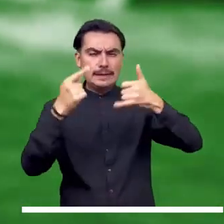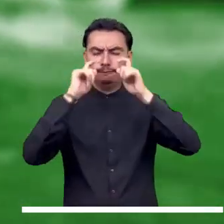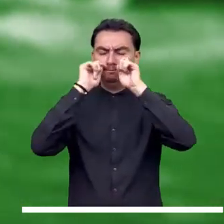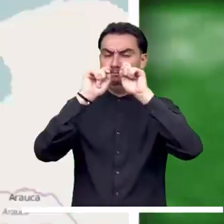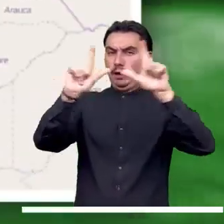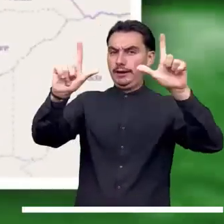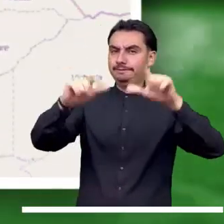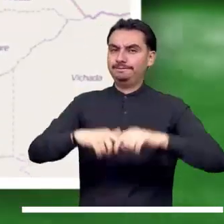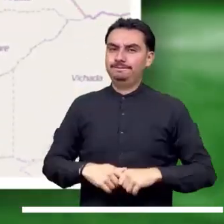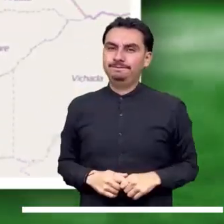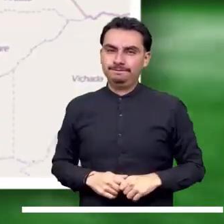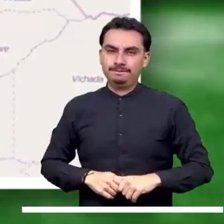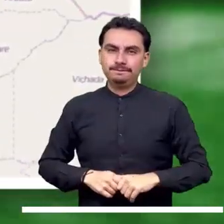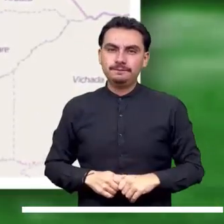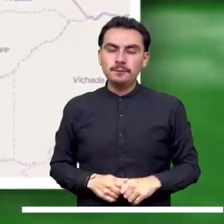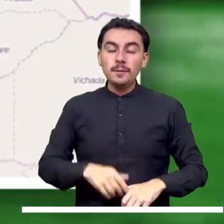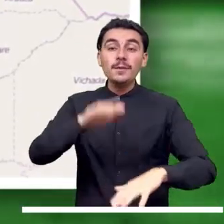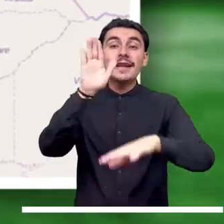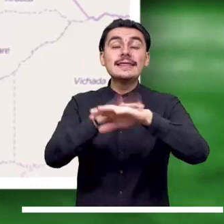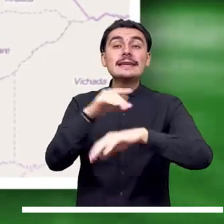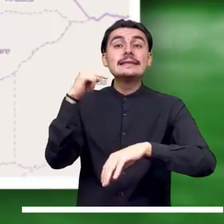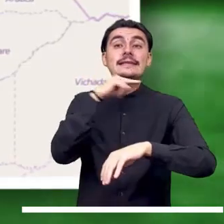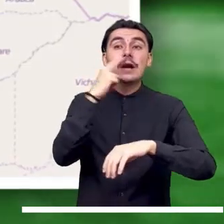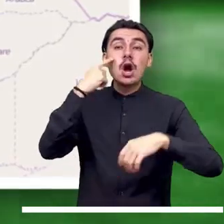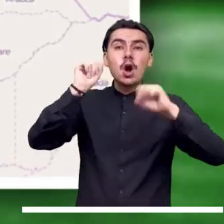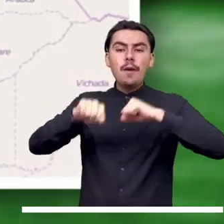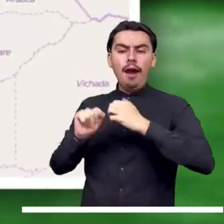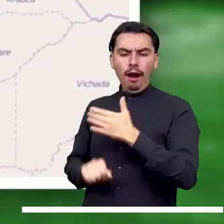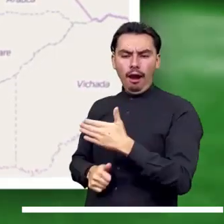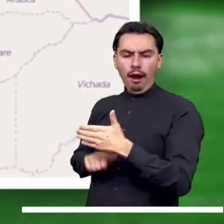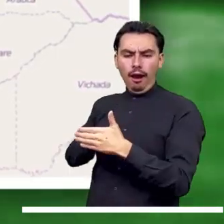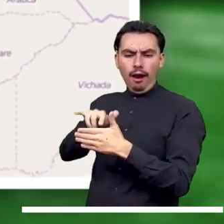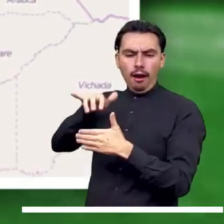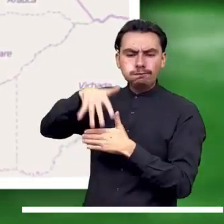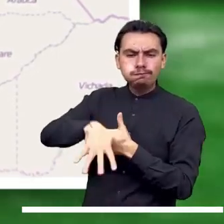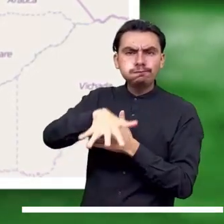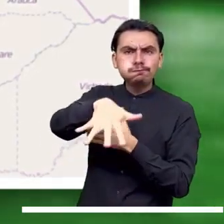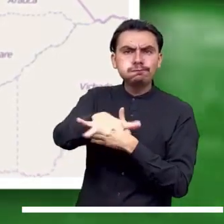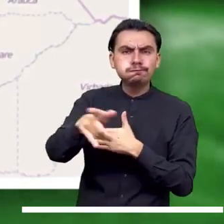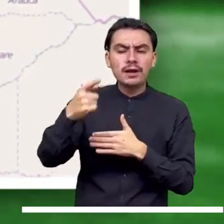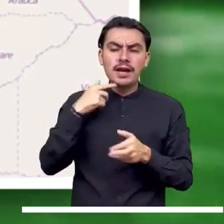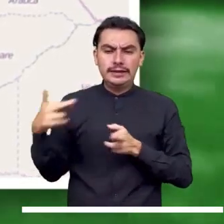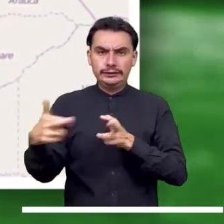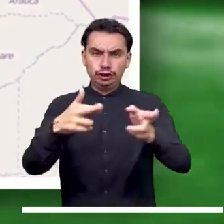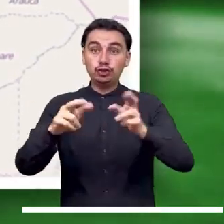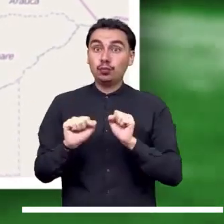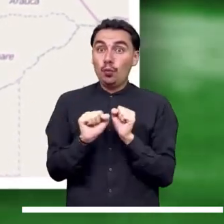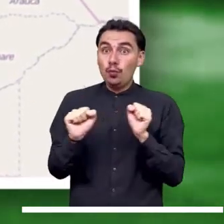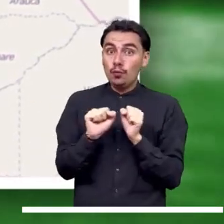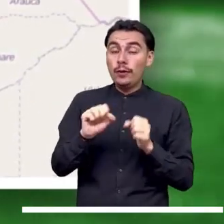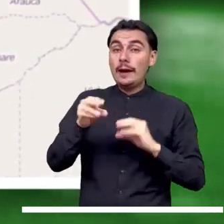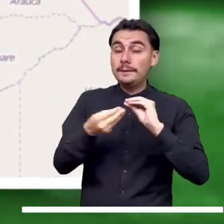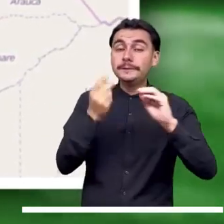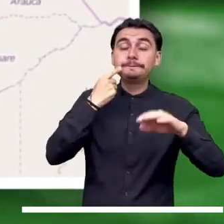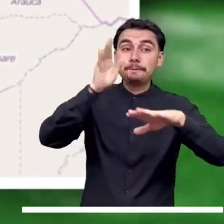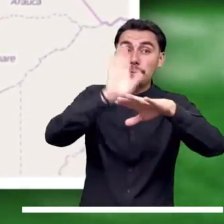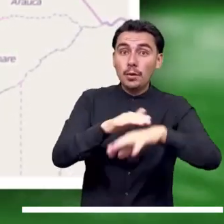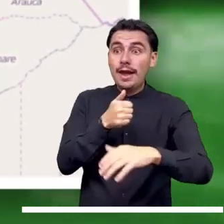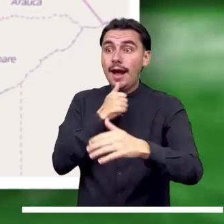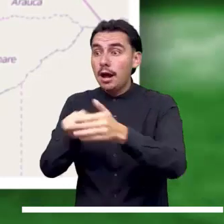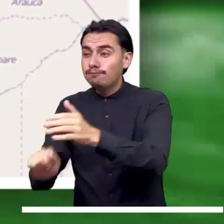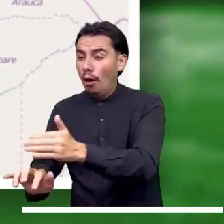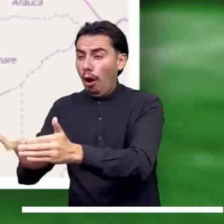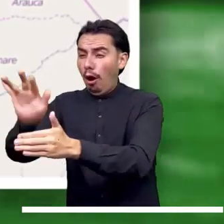Alerta roja se emite en Málaga, Santander, debido a la avenida torrencial que se presentó en la quebrada El